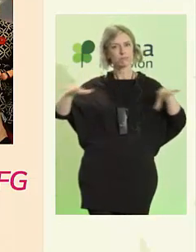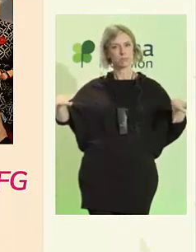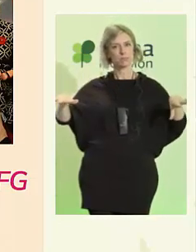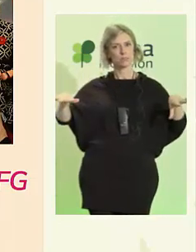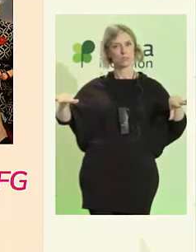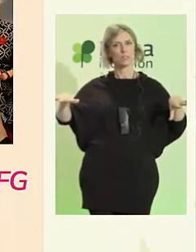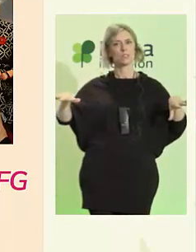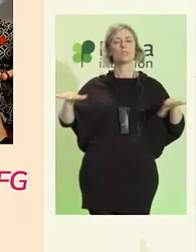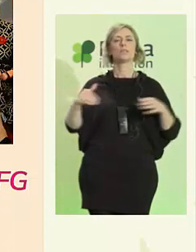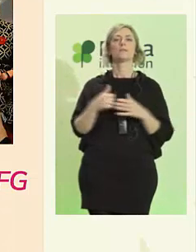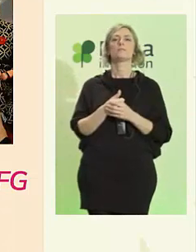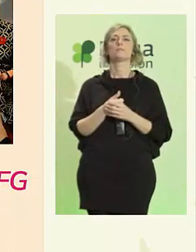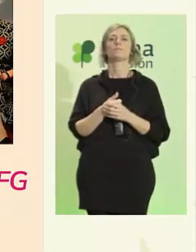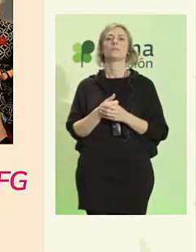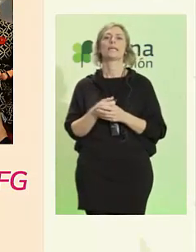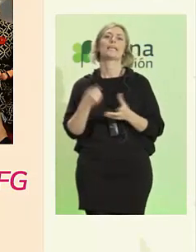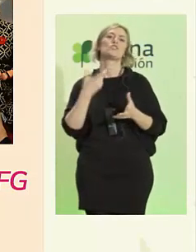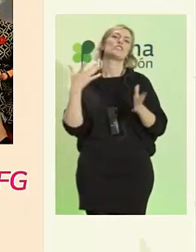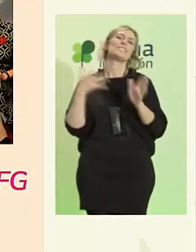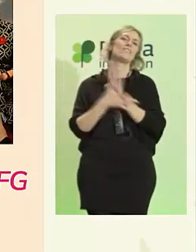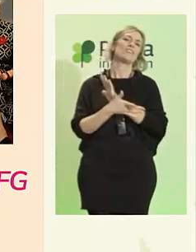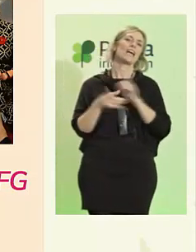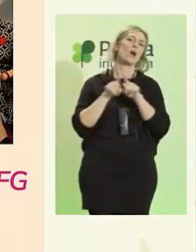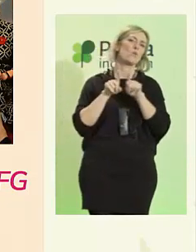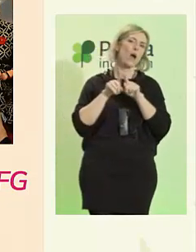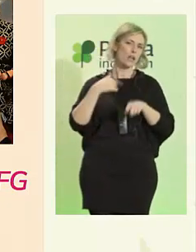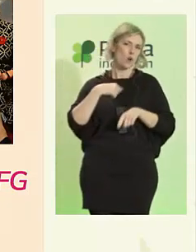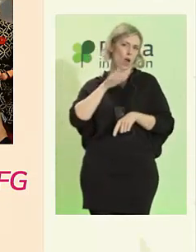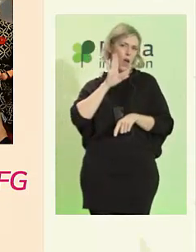meollo de lo que estoy diciendo. Voy a leer el poema.